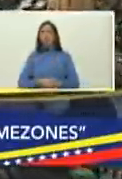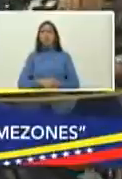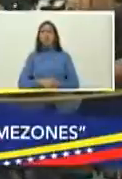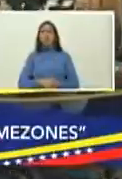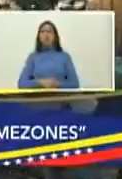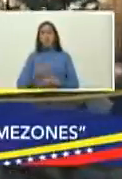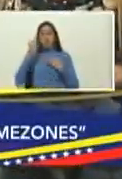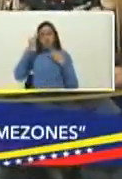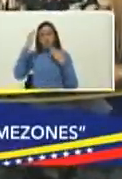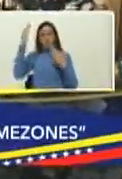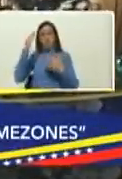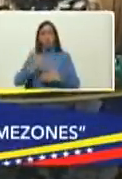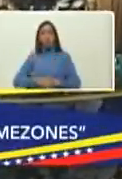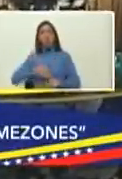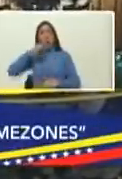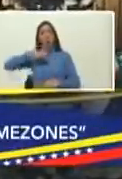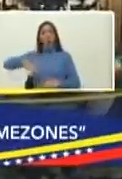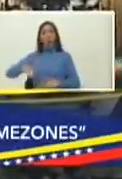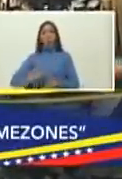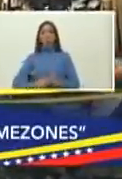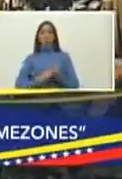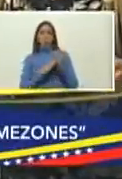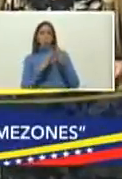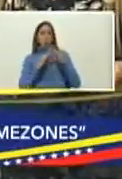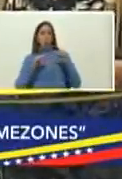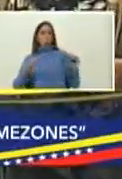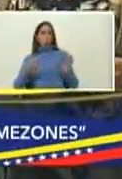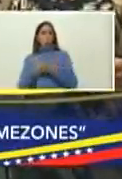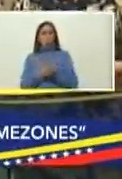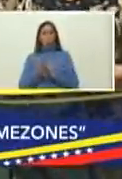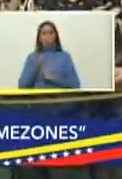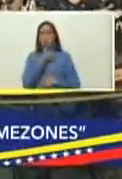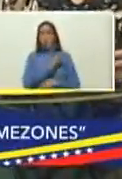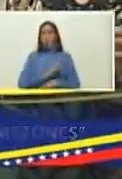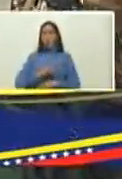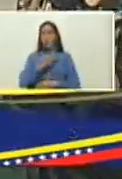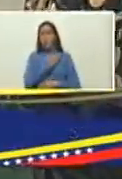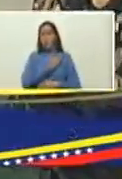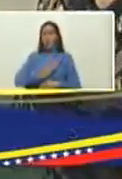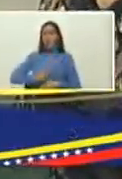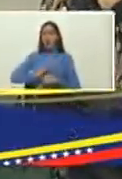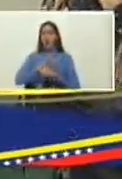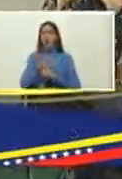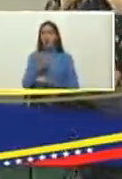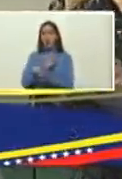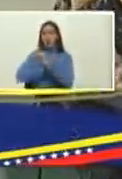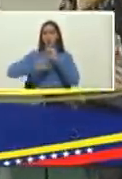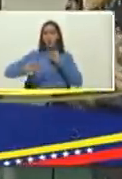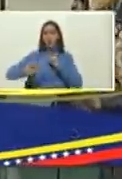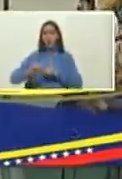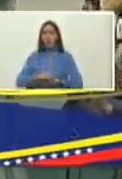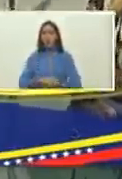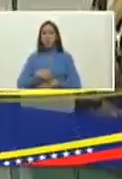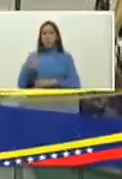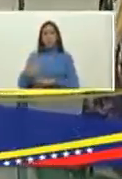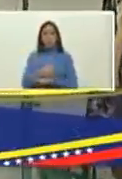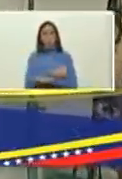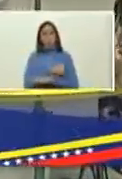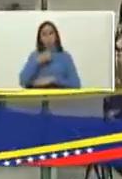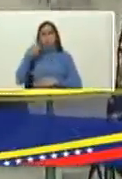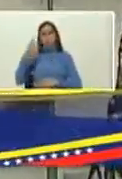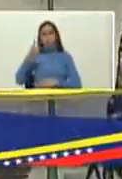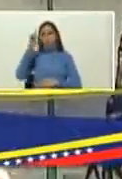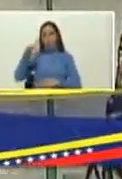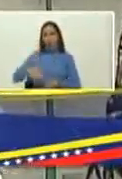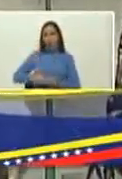saludos presidente saludos a nuestro pueblo heroico a todo lo que es el comité presidencial para la lucha del COVID-19 a nuestras autoridades políticas a nuestros